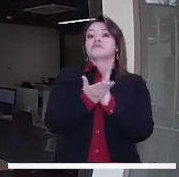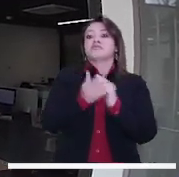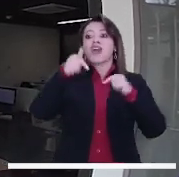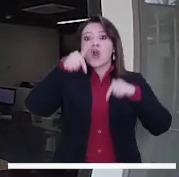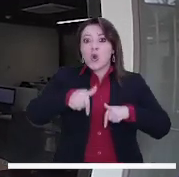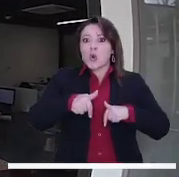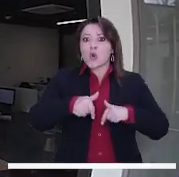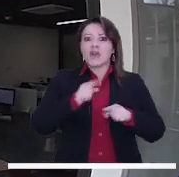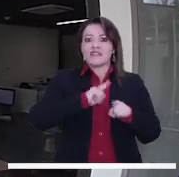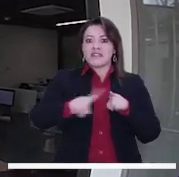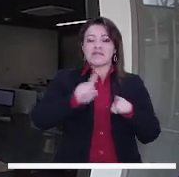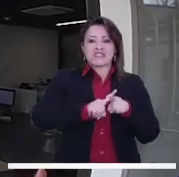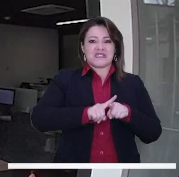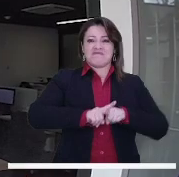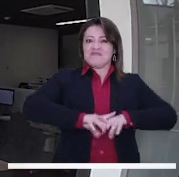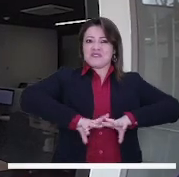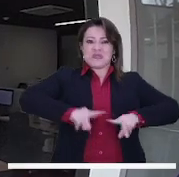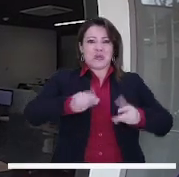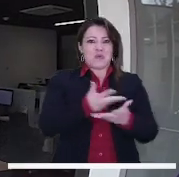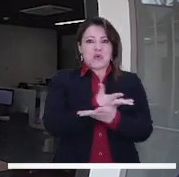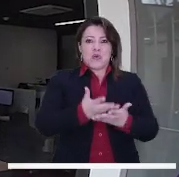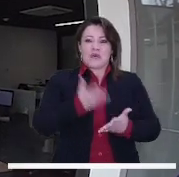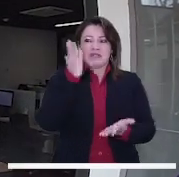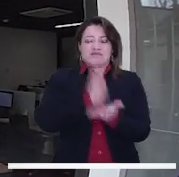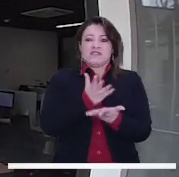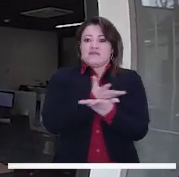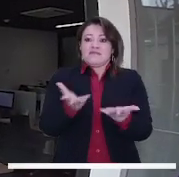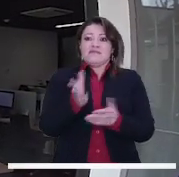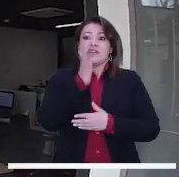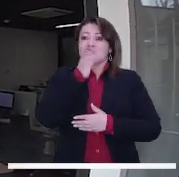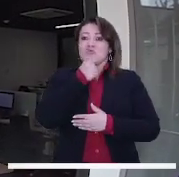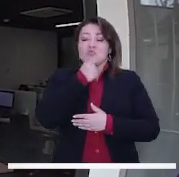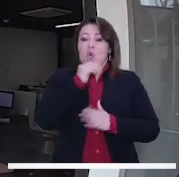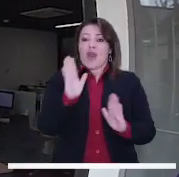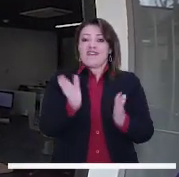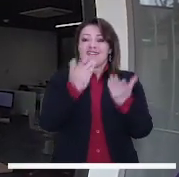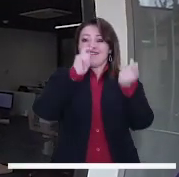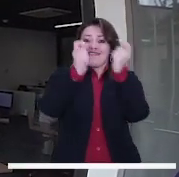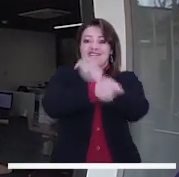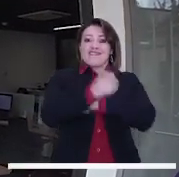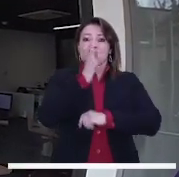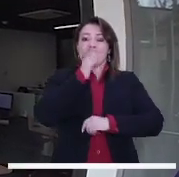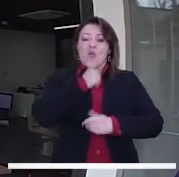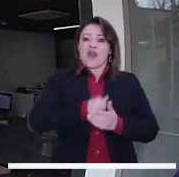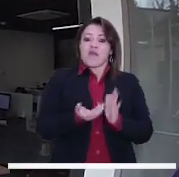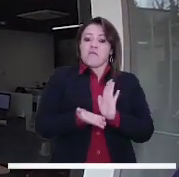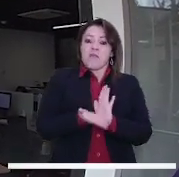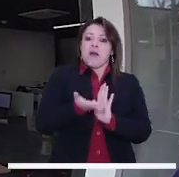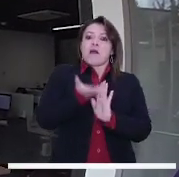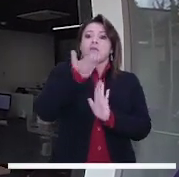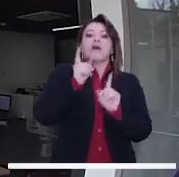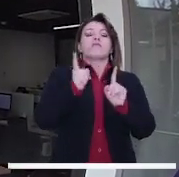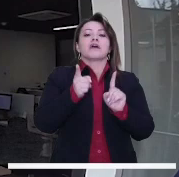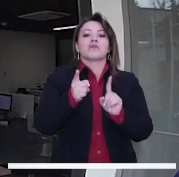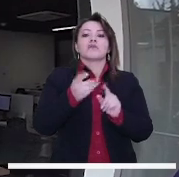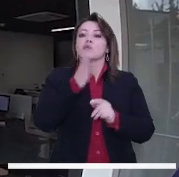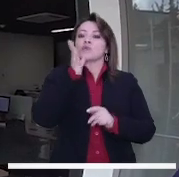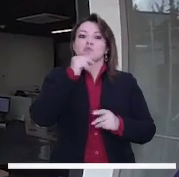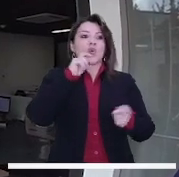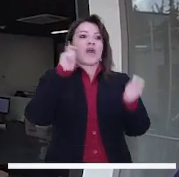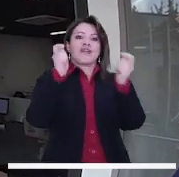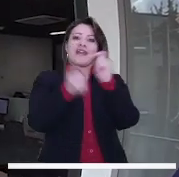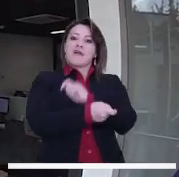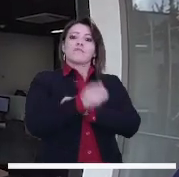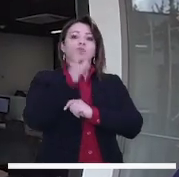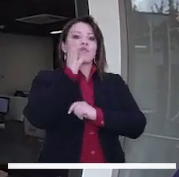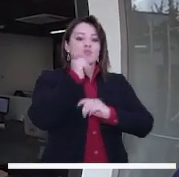Transmilenio son lamentables. Y no se ve acción por ningún lado de esta administración. Por el contrario, se sube y se sube la tarifa, pero